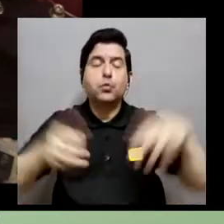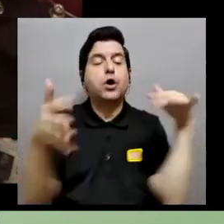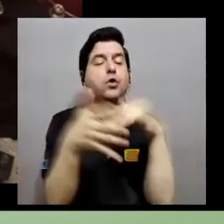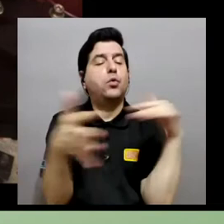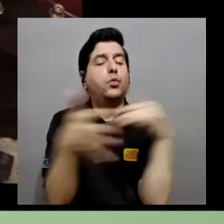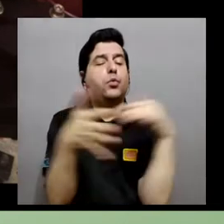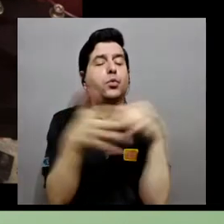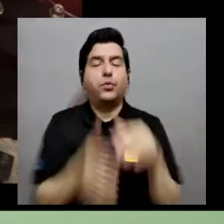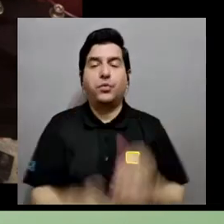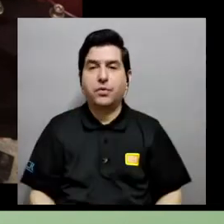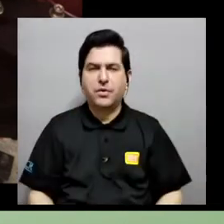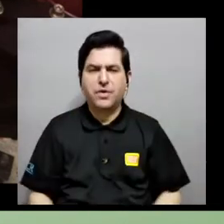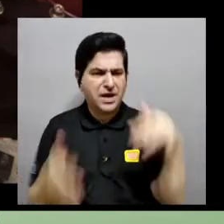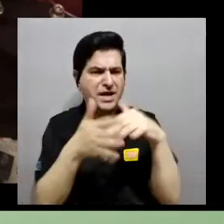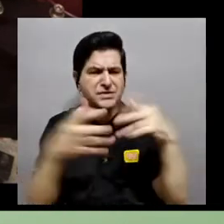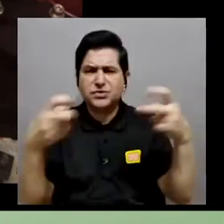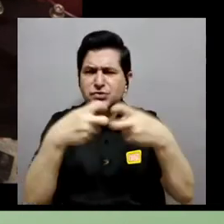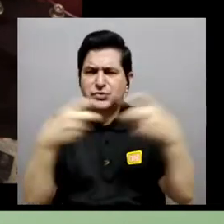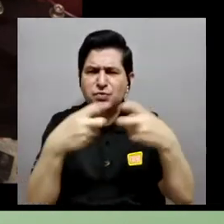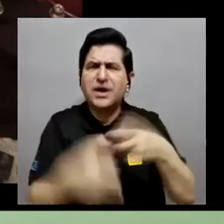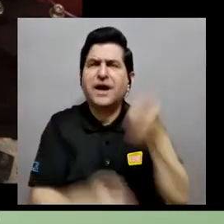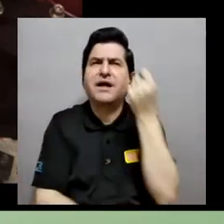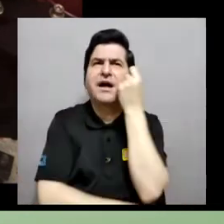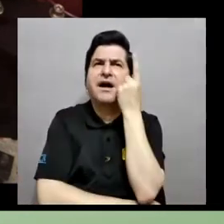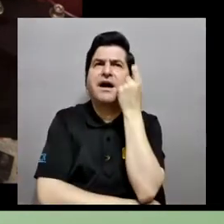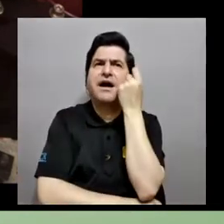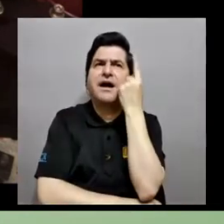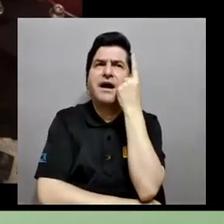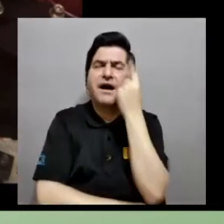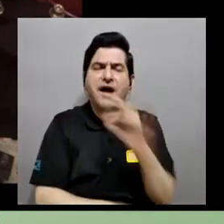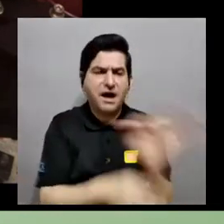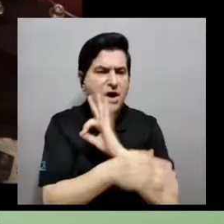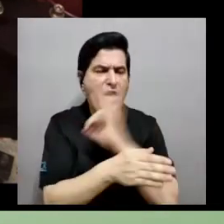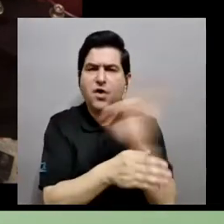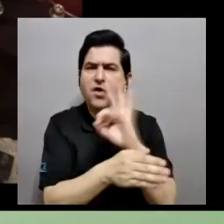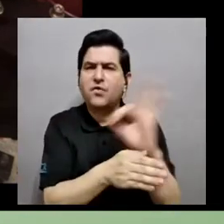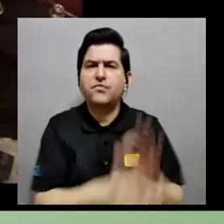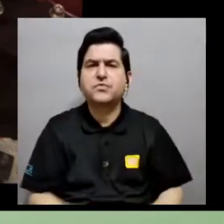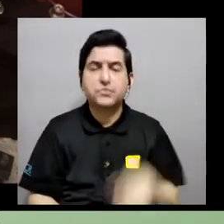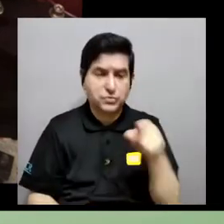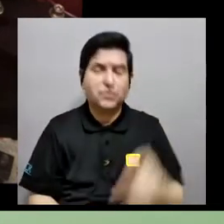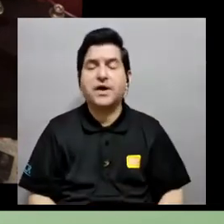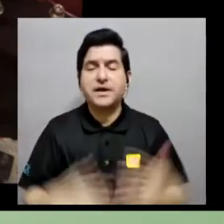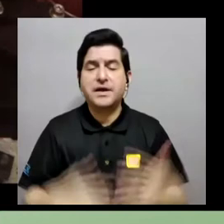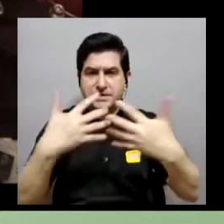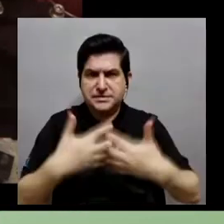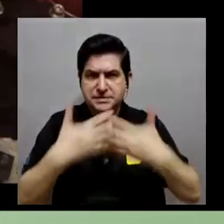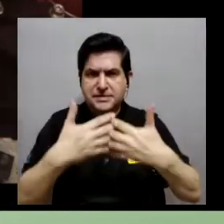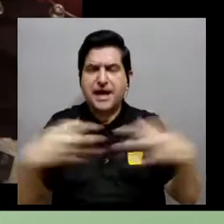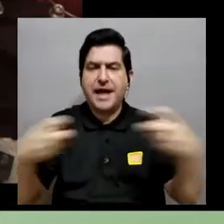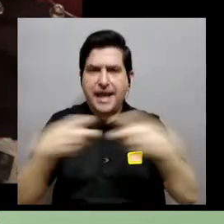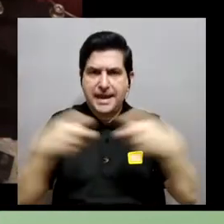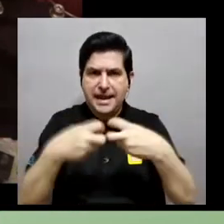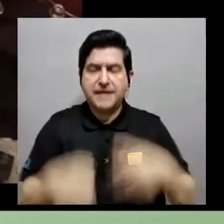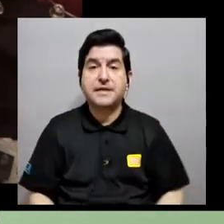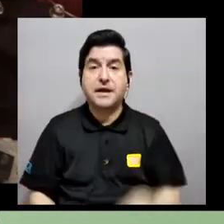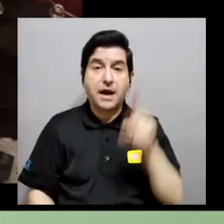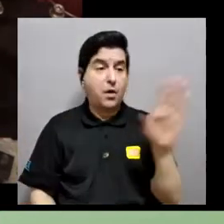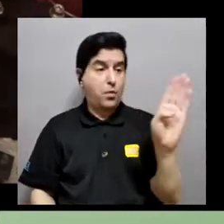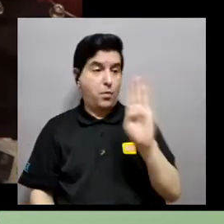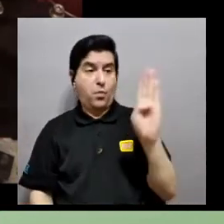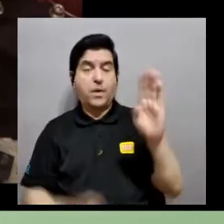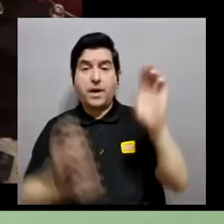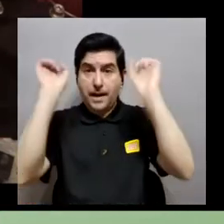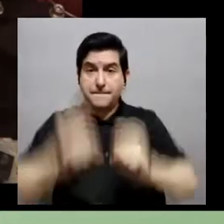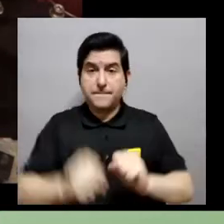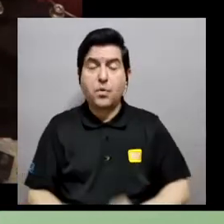estudiar. Estudiando esta corriente eléctrica podemos entender cómo es que funcionan estos generadores eléctricos y cómo es posible que una bacteria